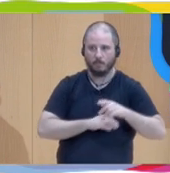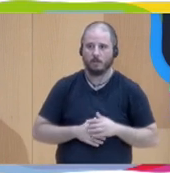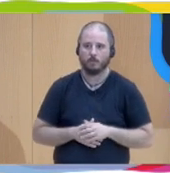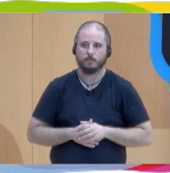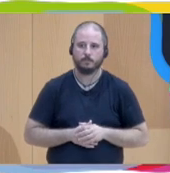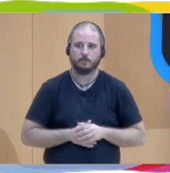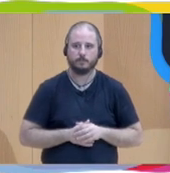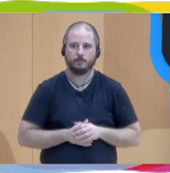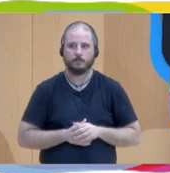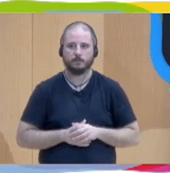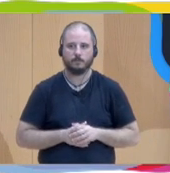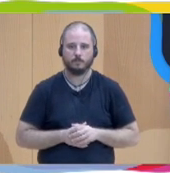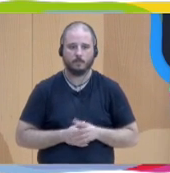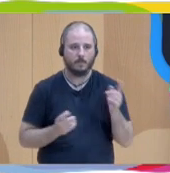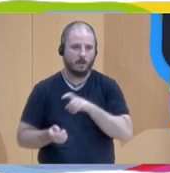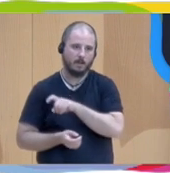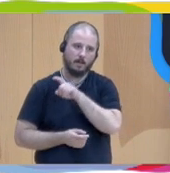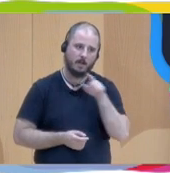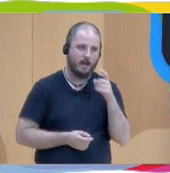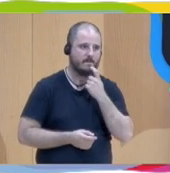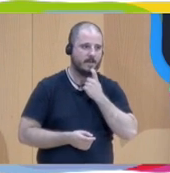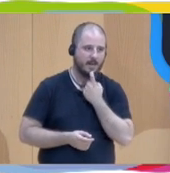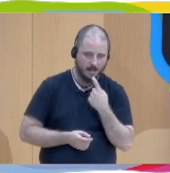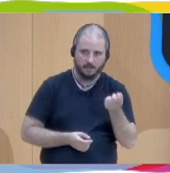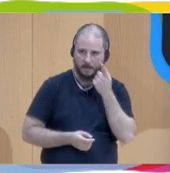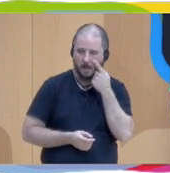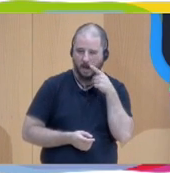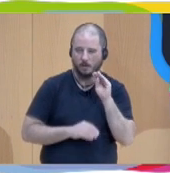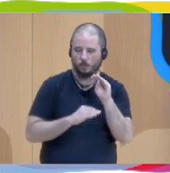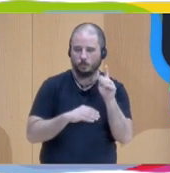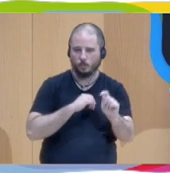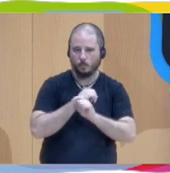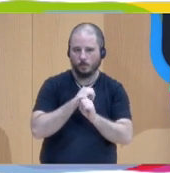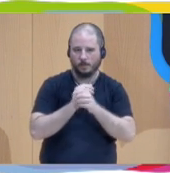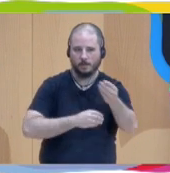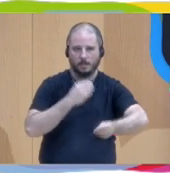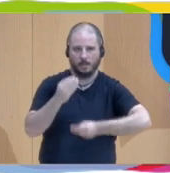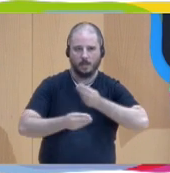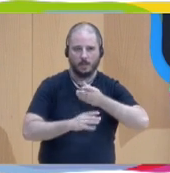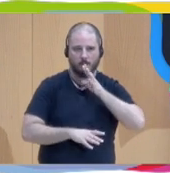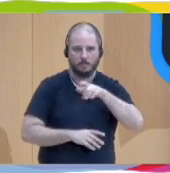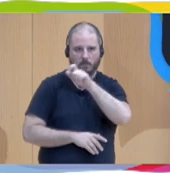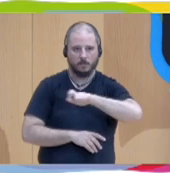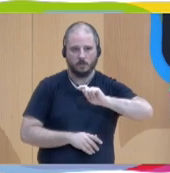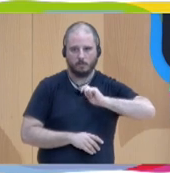Desplazámonos a Finlandia ahora para conocer esas estrategias que podemos hacer para capacitar a los profesionales.